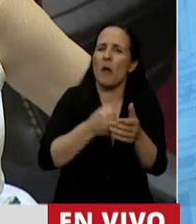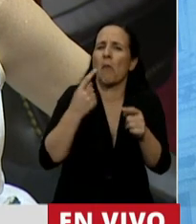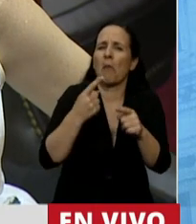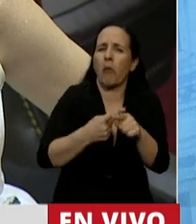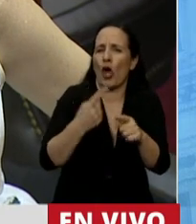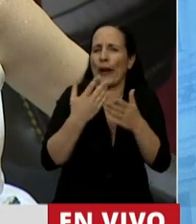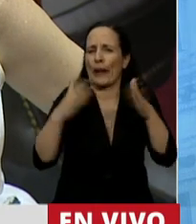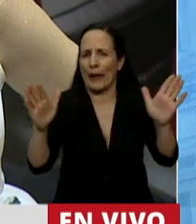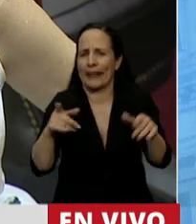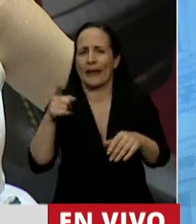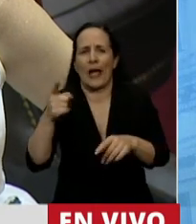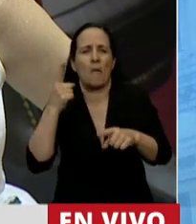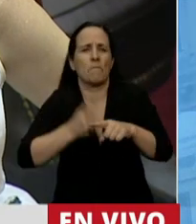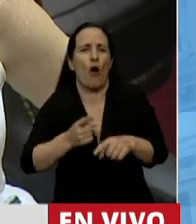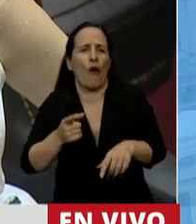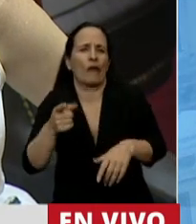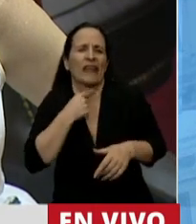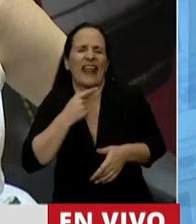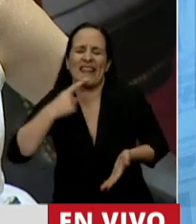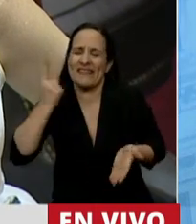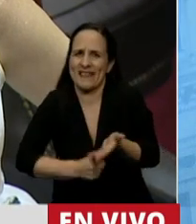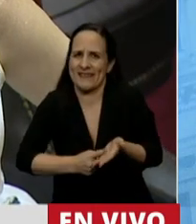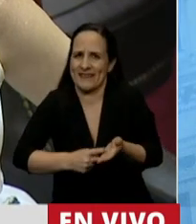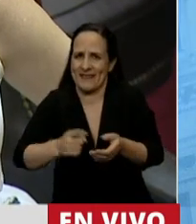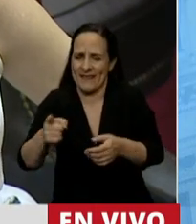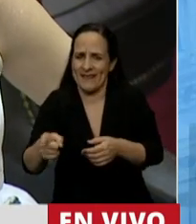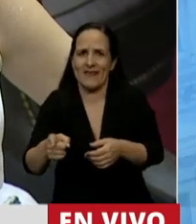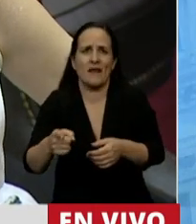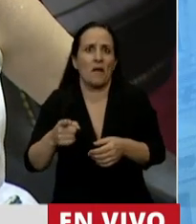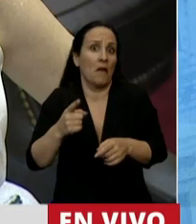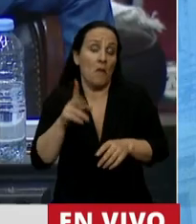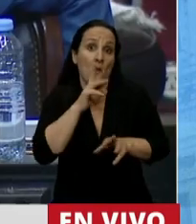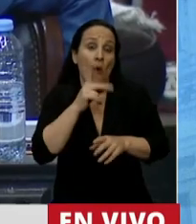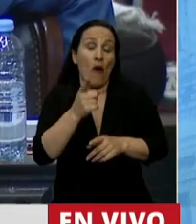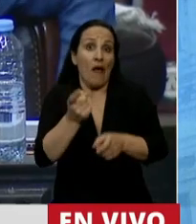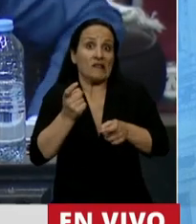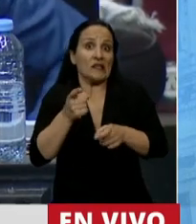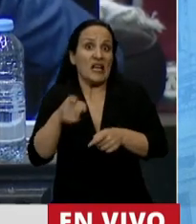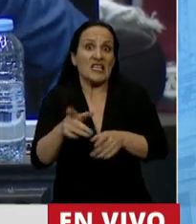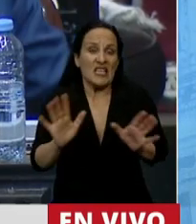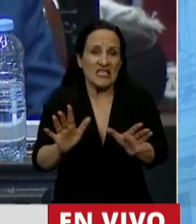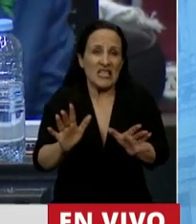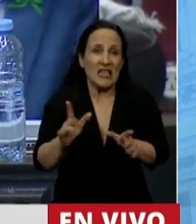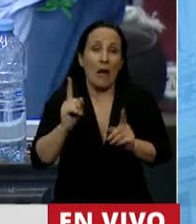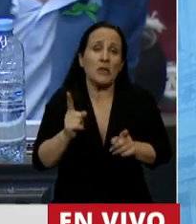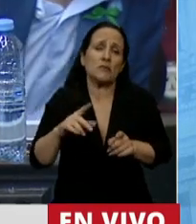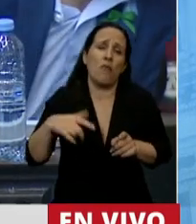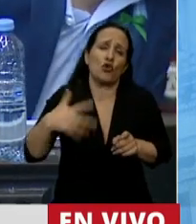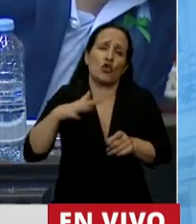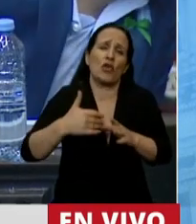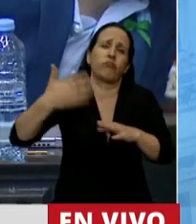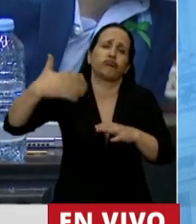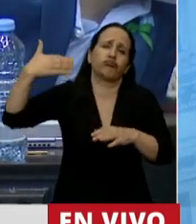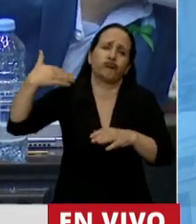posibilidad de tomar decisión, por la necesidad que tienen las mujeres de salir de ese retraso que nuestra sociedad